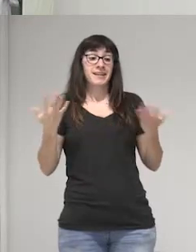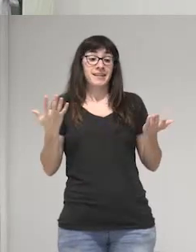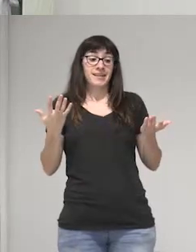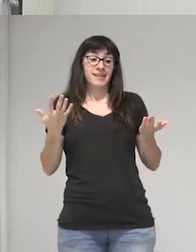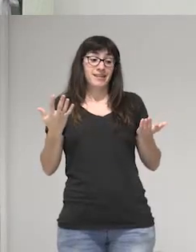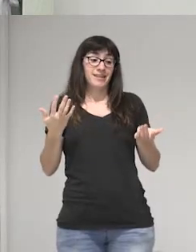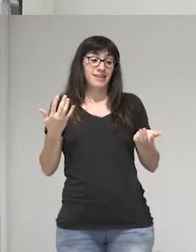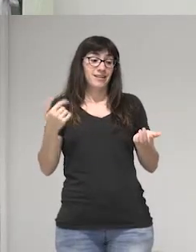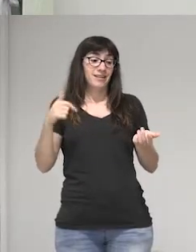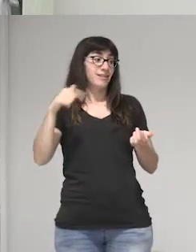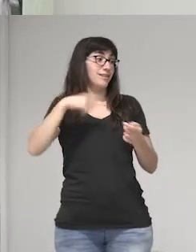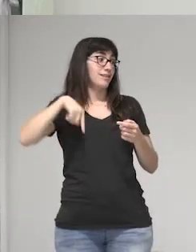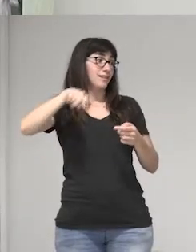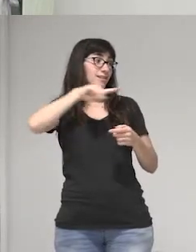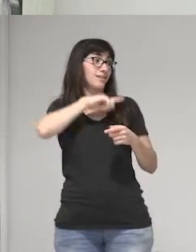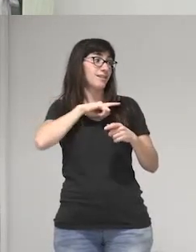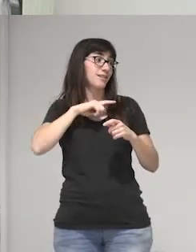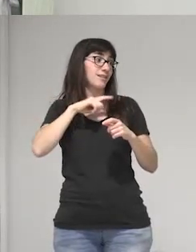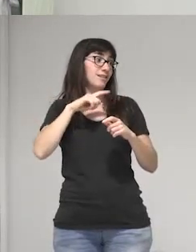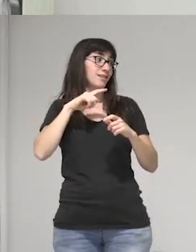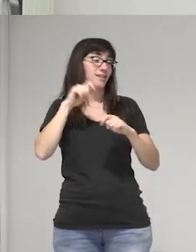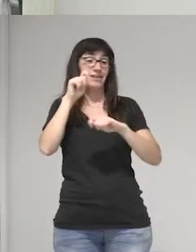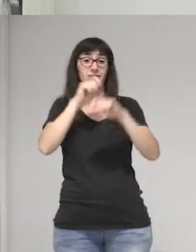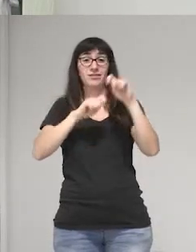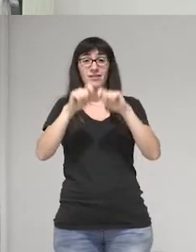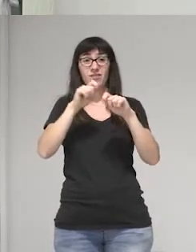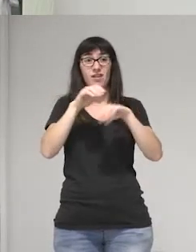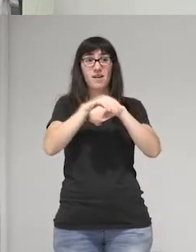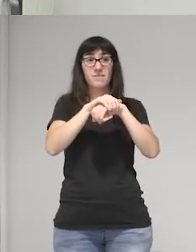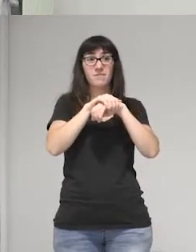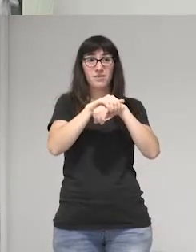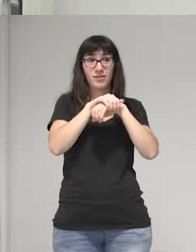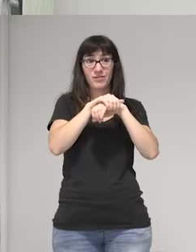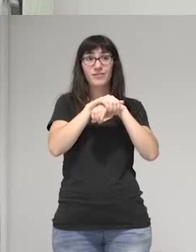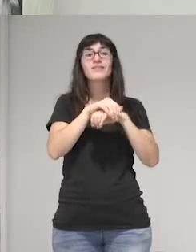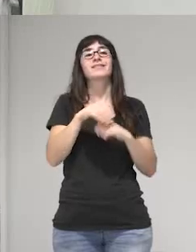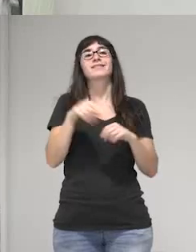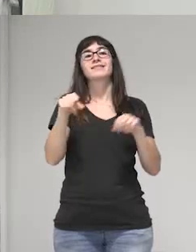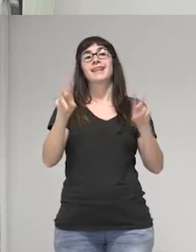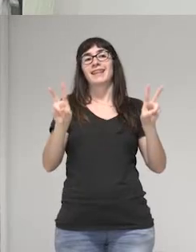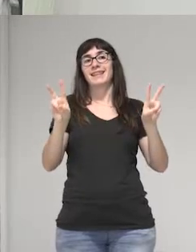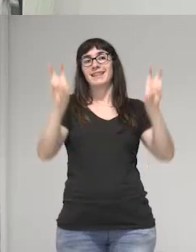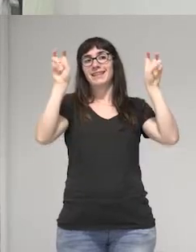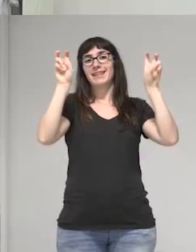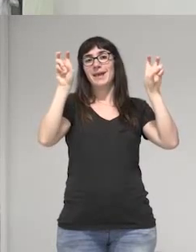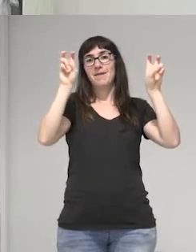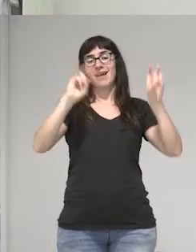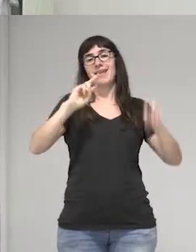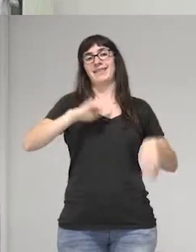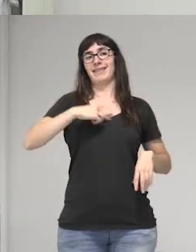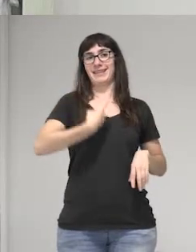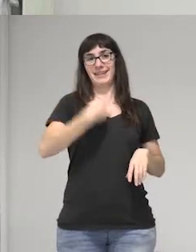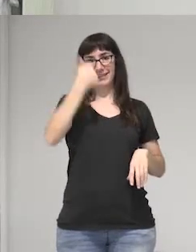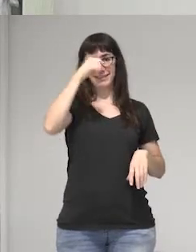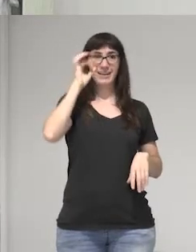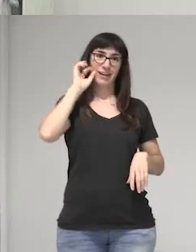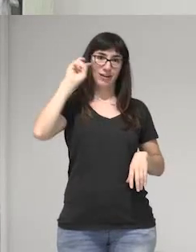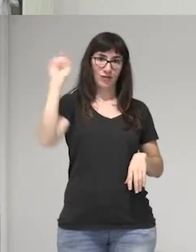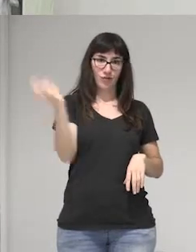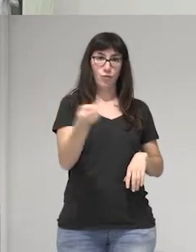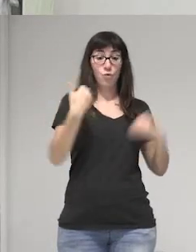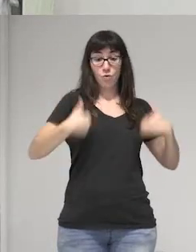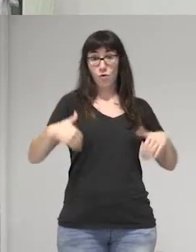en la de... que ha tropificando el pero en la Comunicación Transgénero Cuerpos Distintos, Derechos